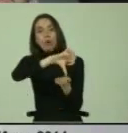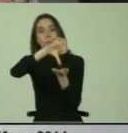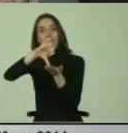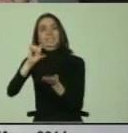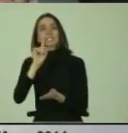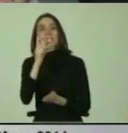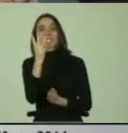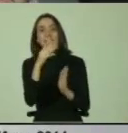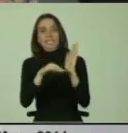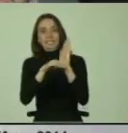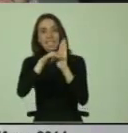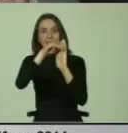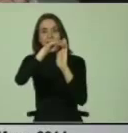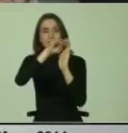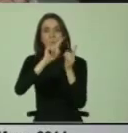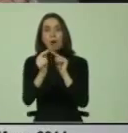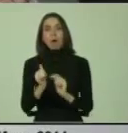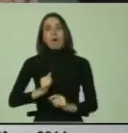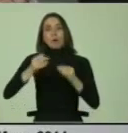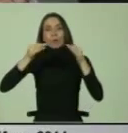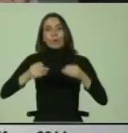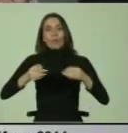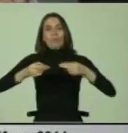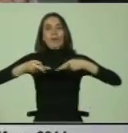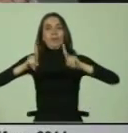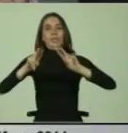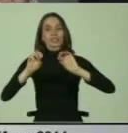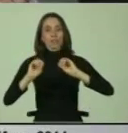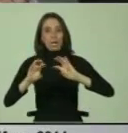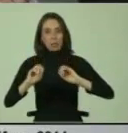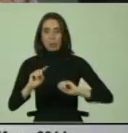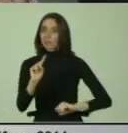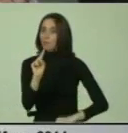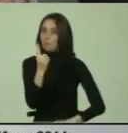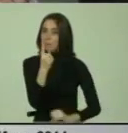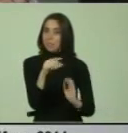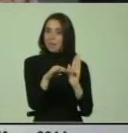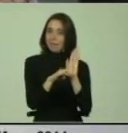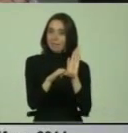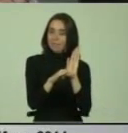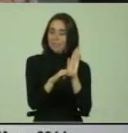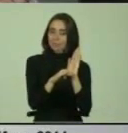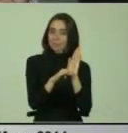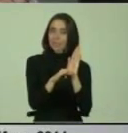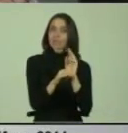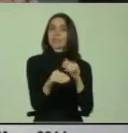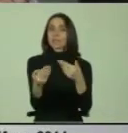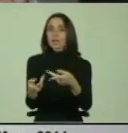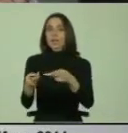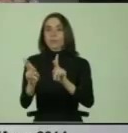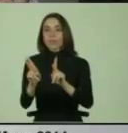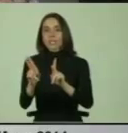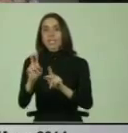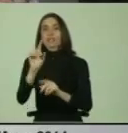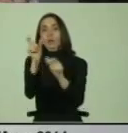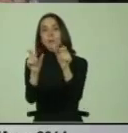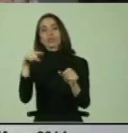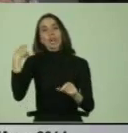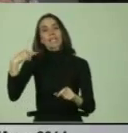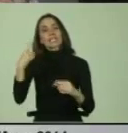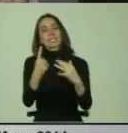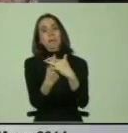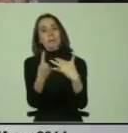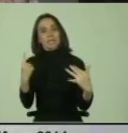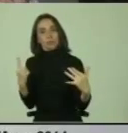etapas para hacer plenamente efectivo el derecho a la educación. La primera es conceder el derecho a los tradicionalmente excluidos,